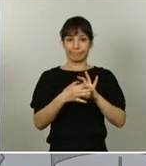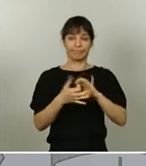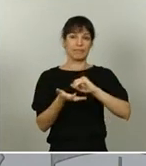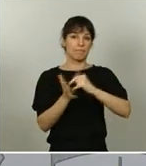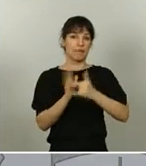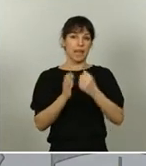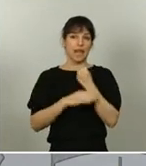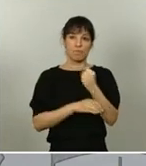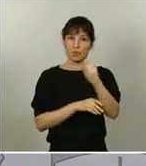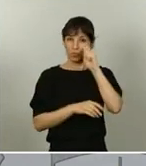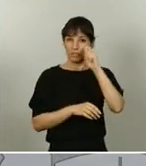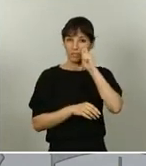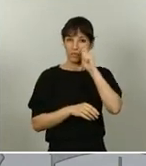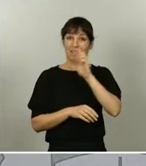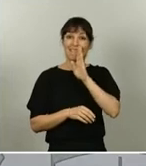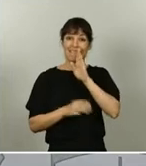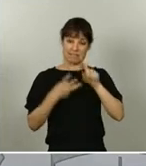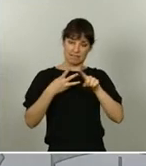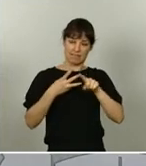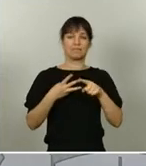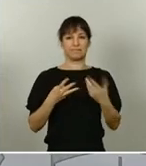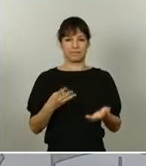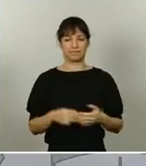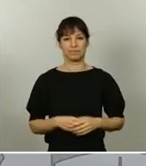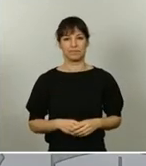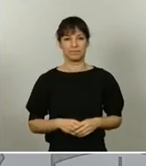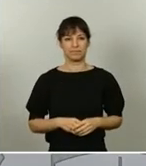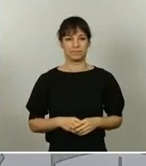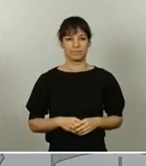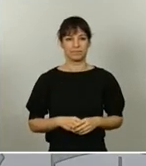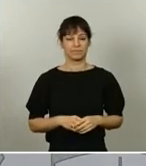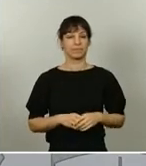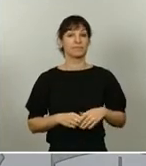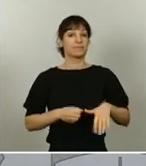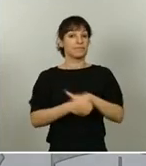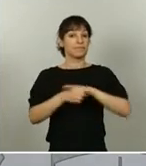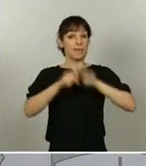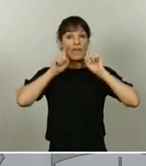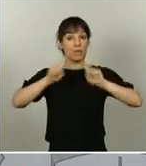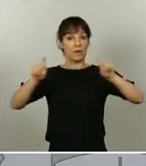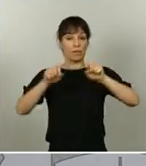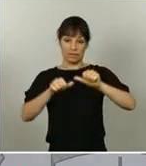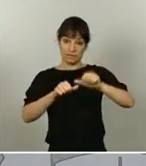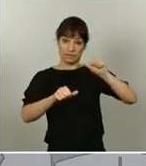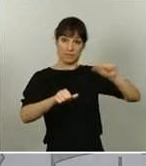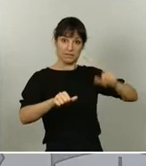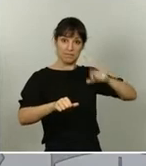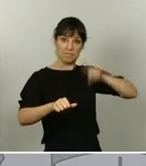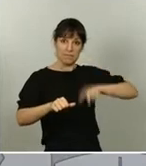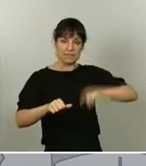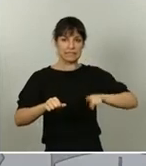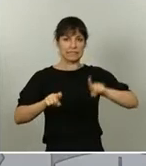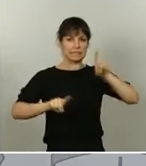turismo al cual antes he hecho referencia. En el ámbito de la educación, estos meses de crisis y de vida